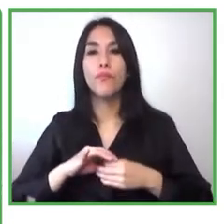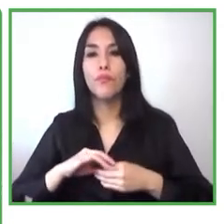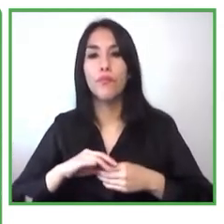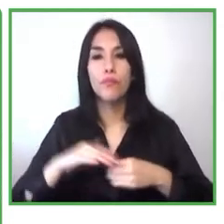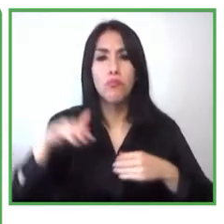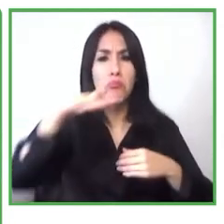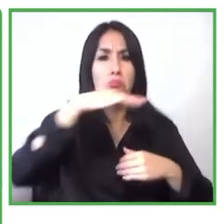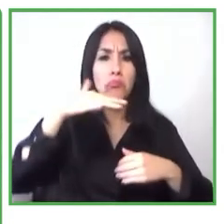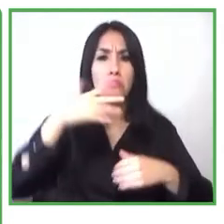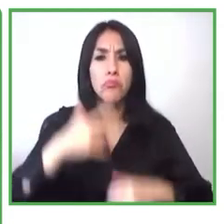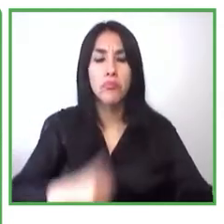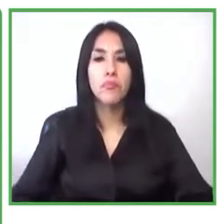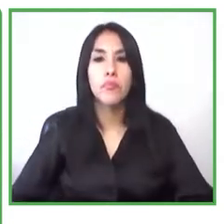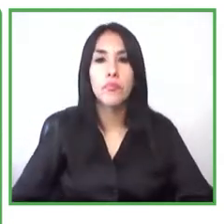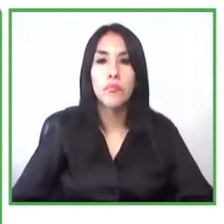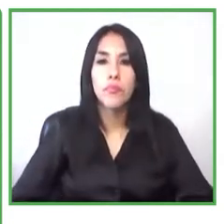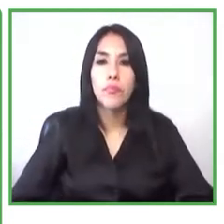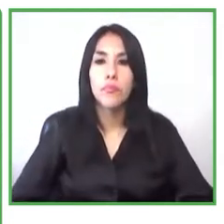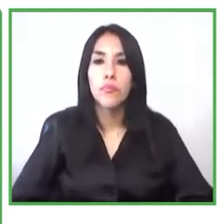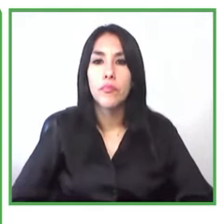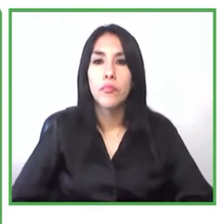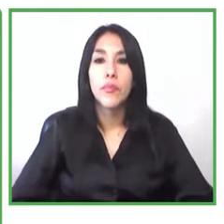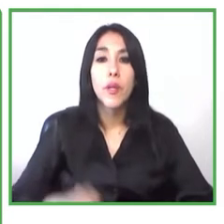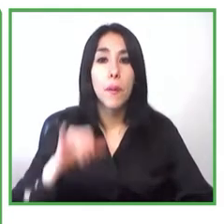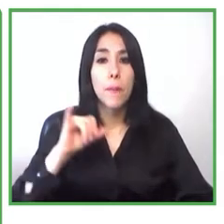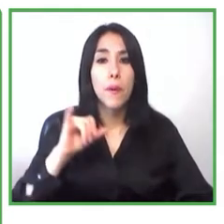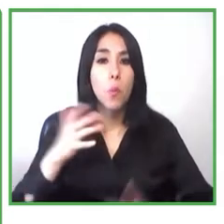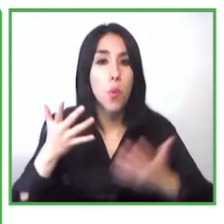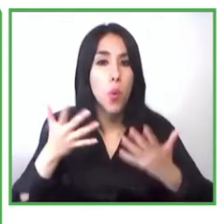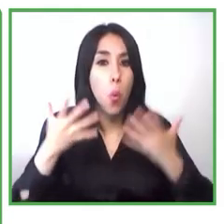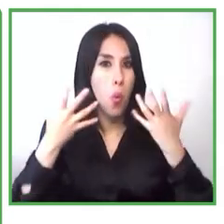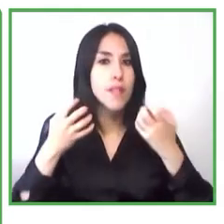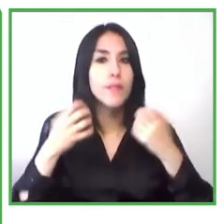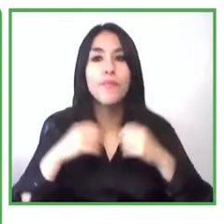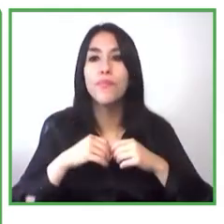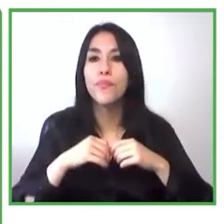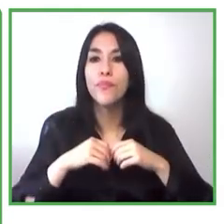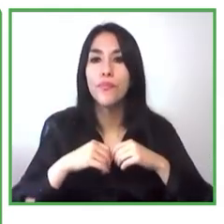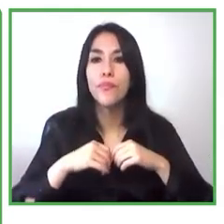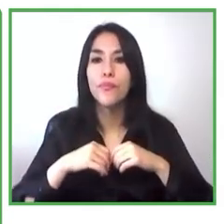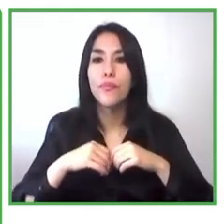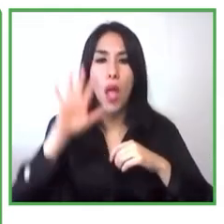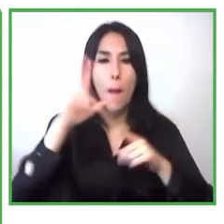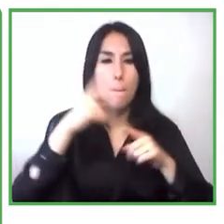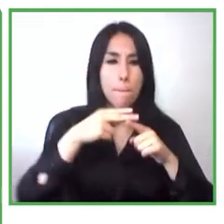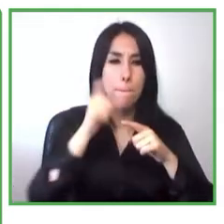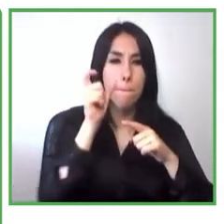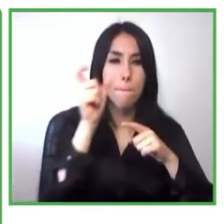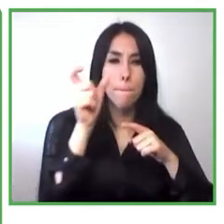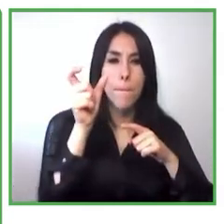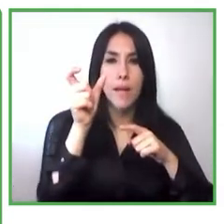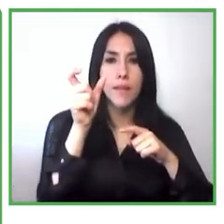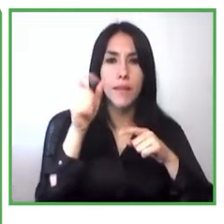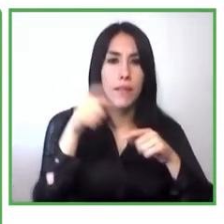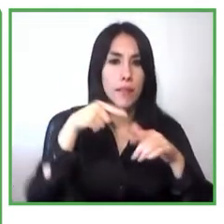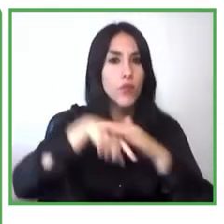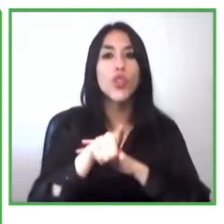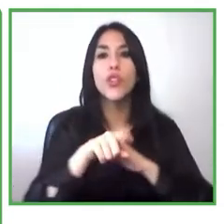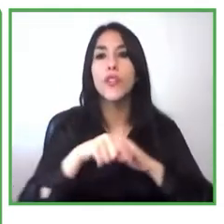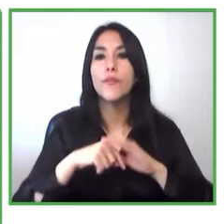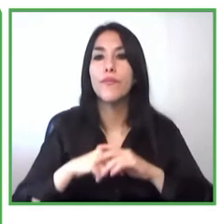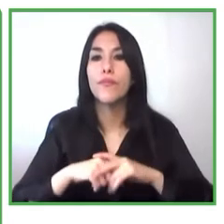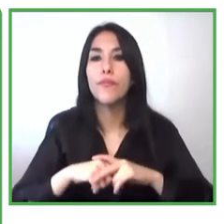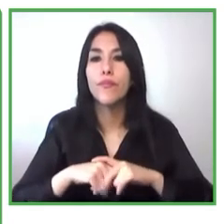beneficiarios del fondo emprender del SENA en Colombia accedió a capital semilla y asistencia técnica para seguir creciendo en su negocio